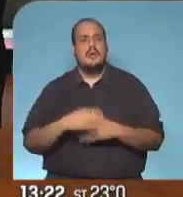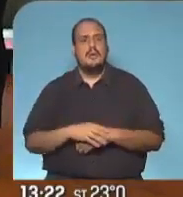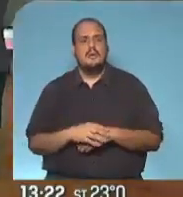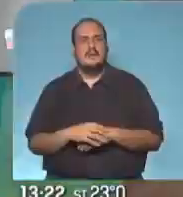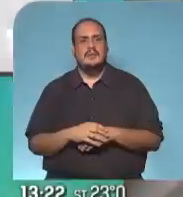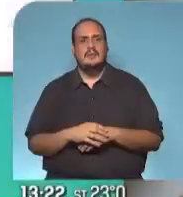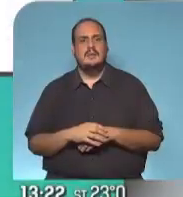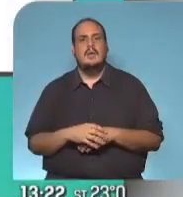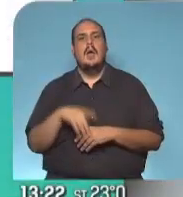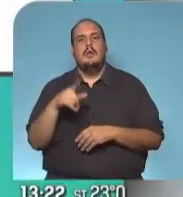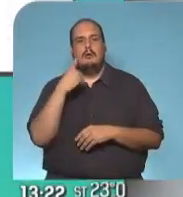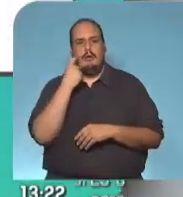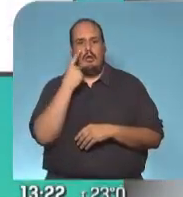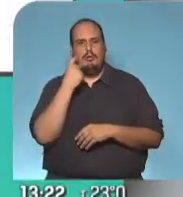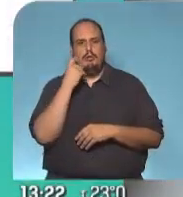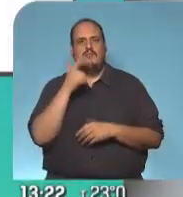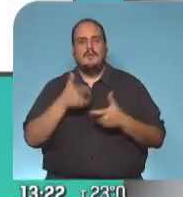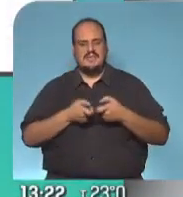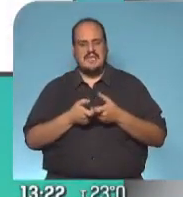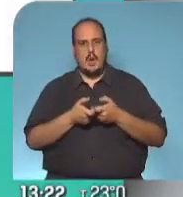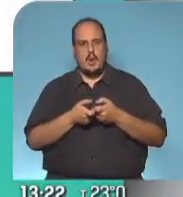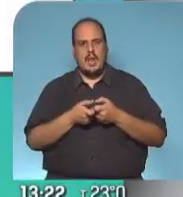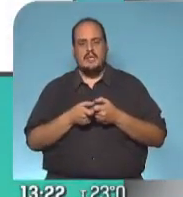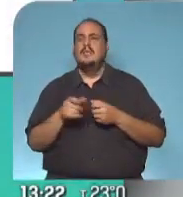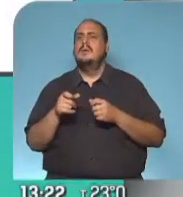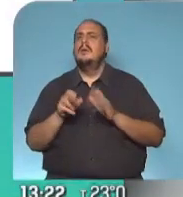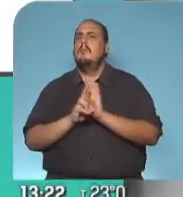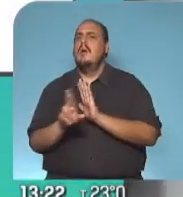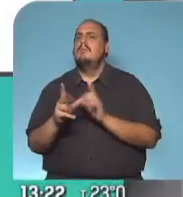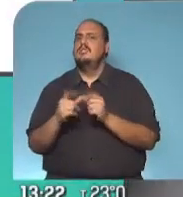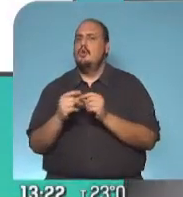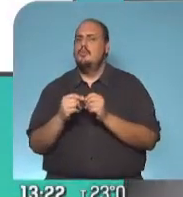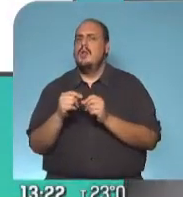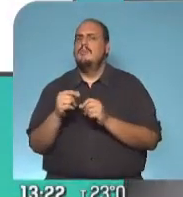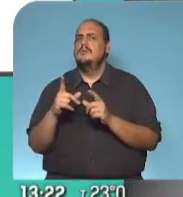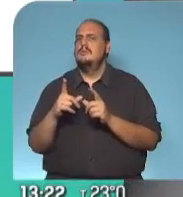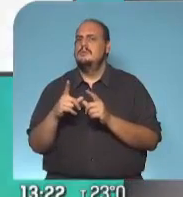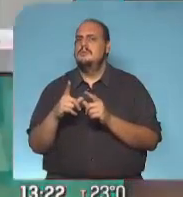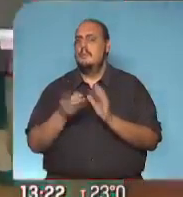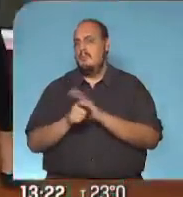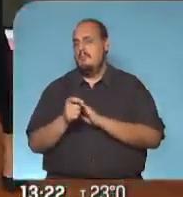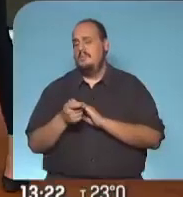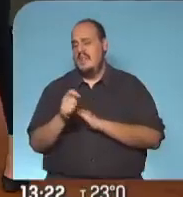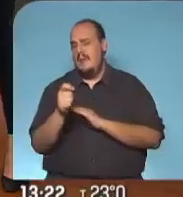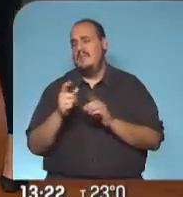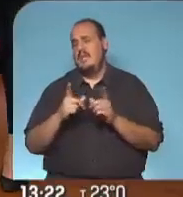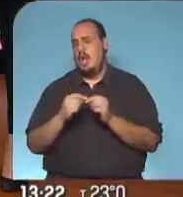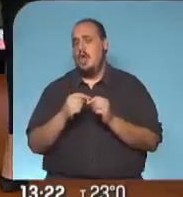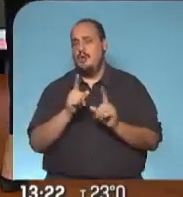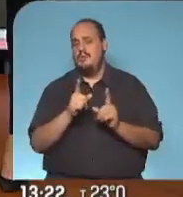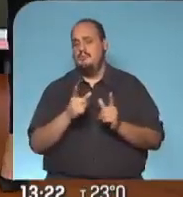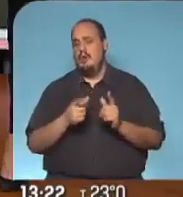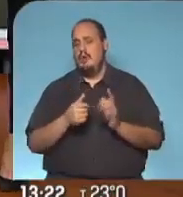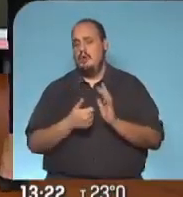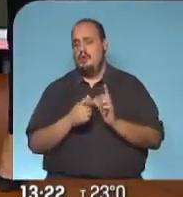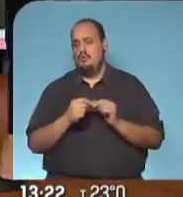los van a controlar a través de los celulares el número de permiso que ustedes, el código de permiso que les dieron a través de la vía telefónica